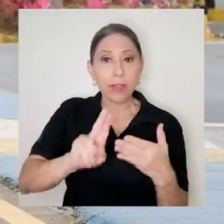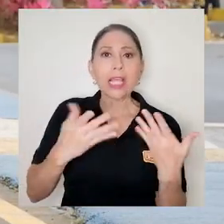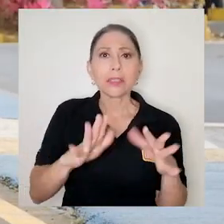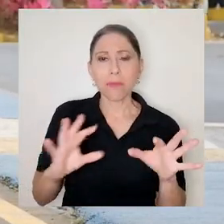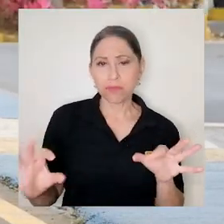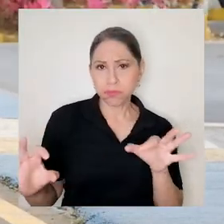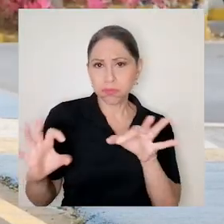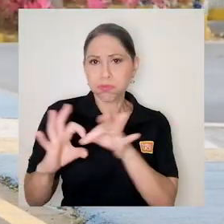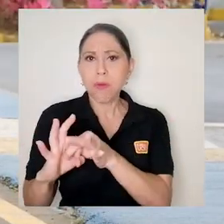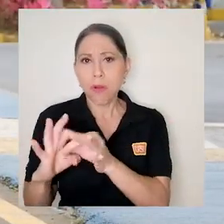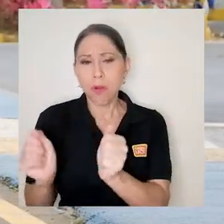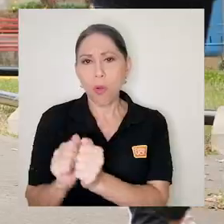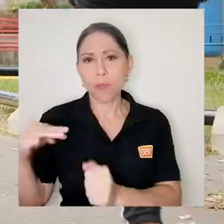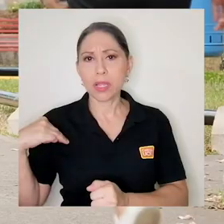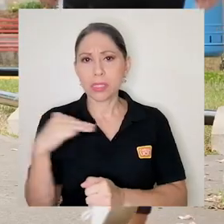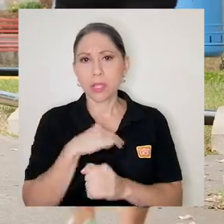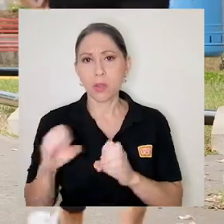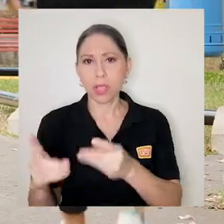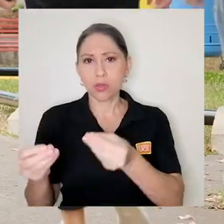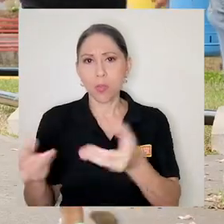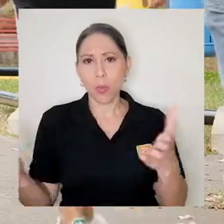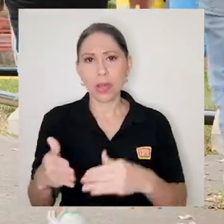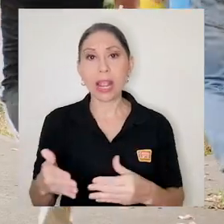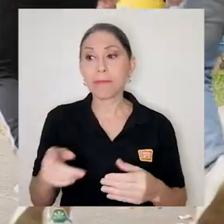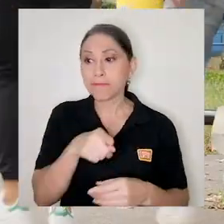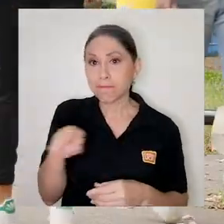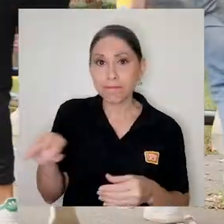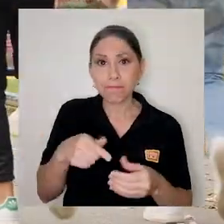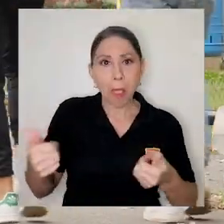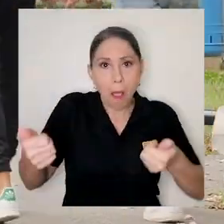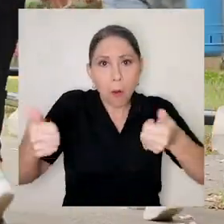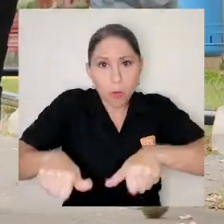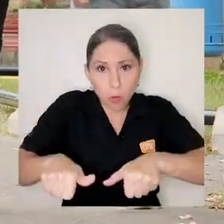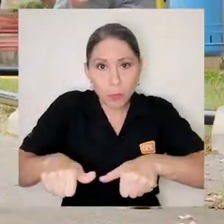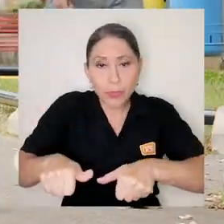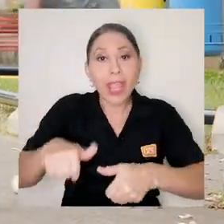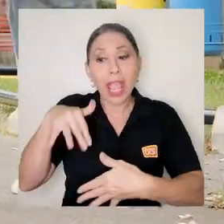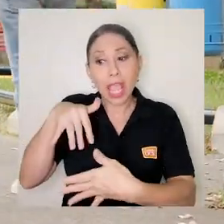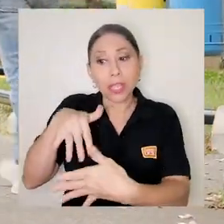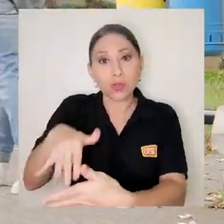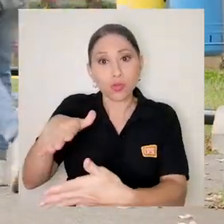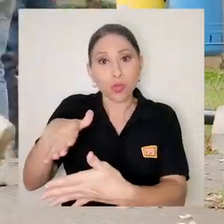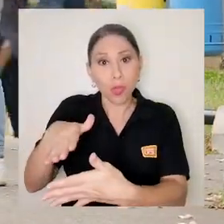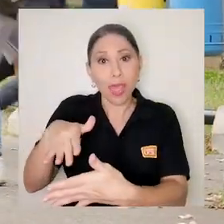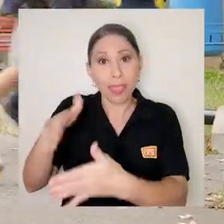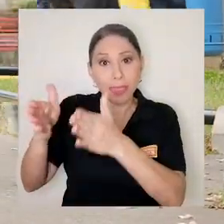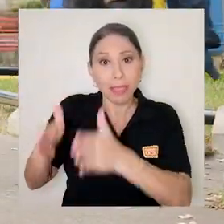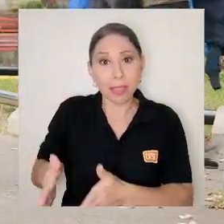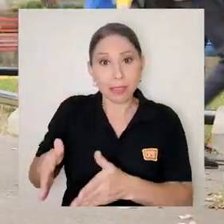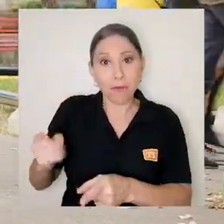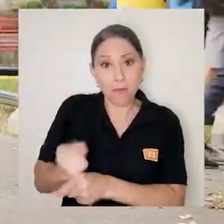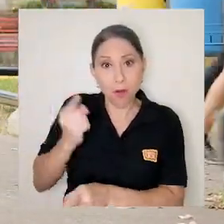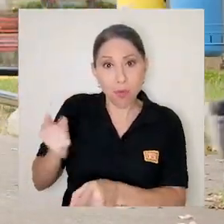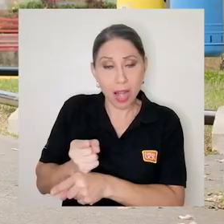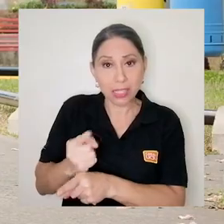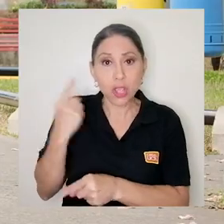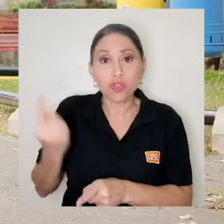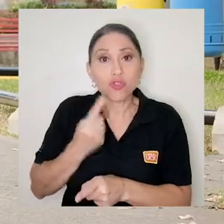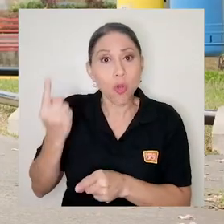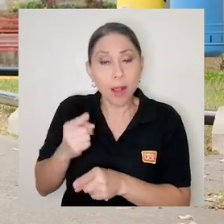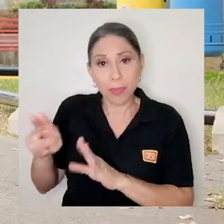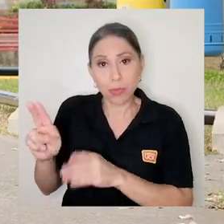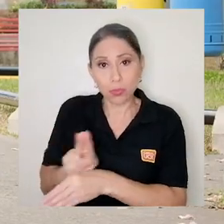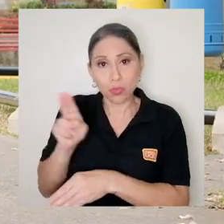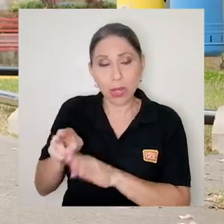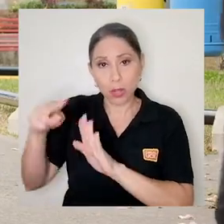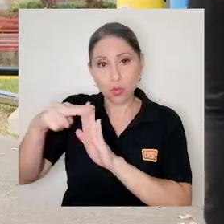Ministerio de Educación Pública, se acordó que en el caso de los estudiantes de los colegios académicos se tomarán en cuenta únicamente